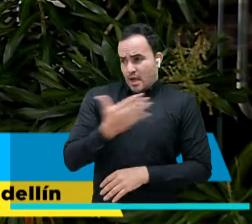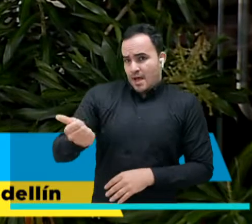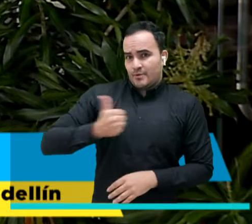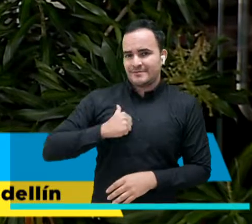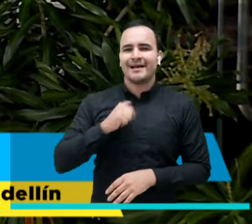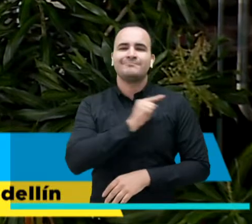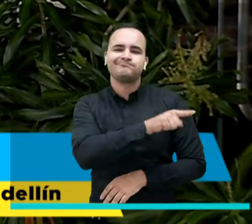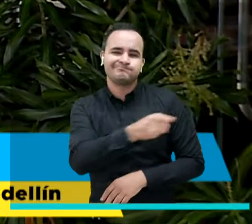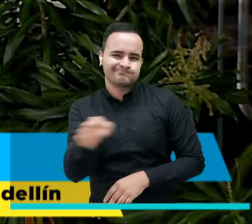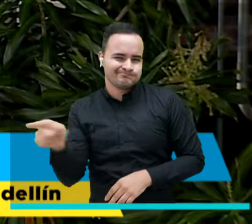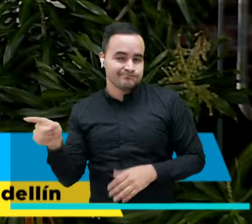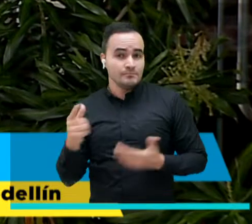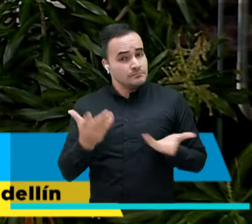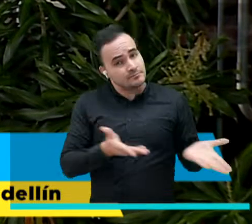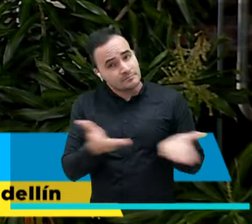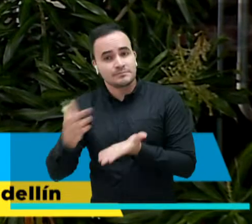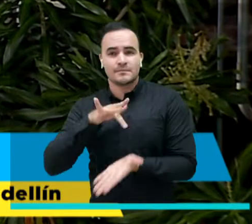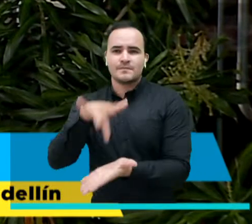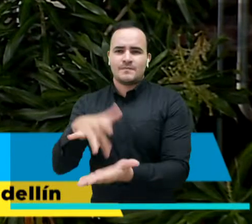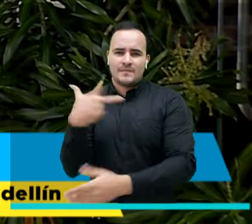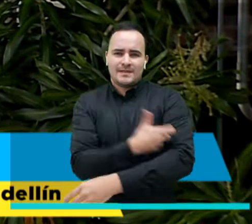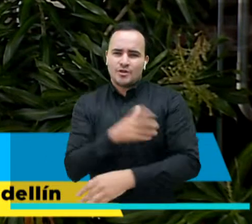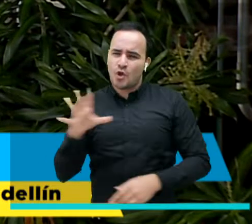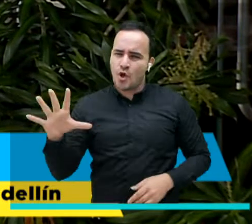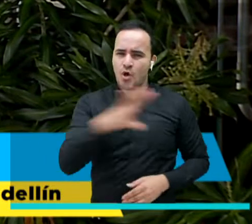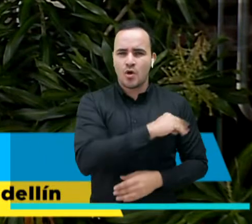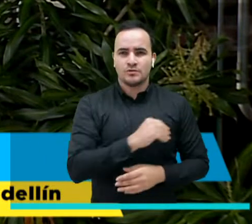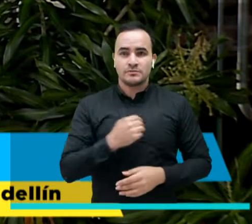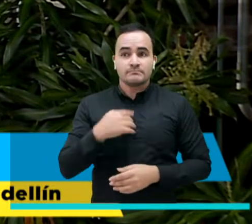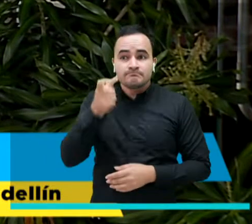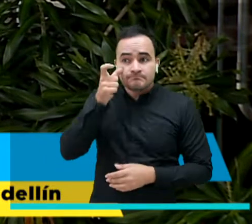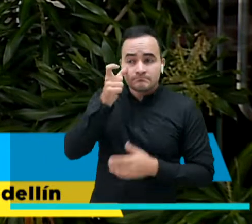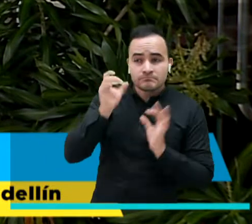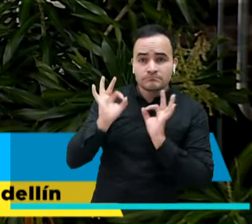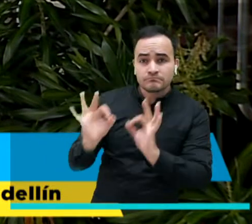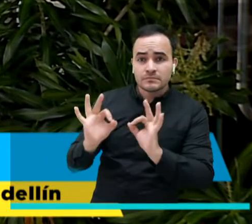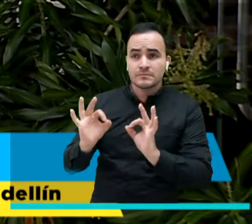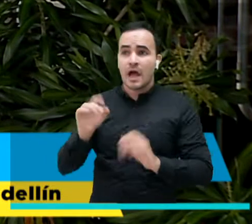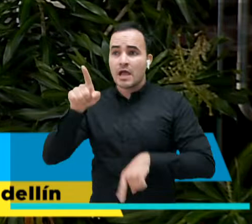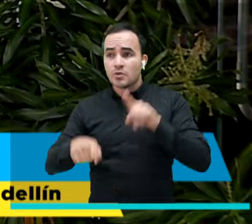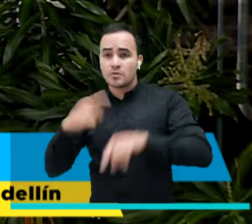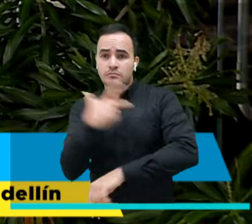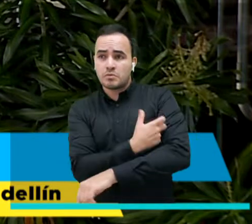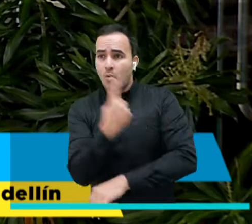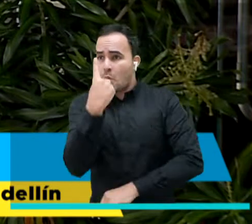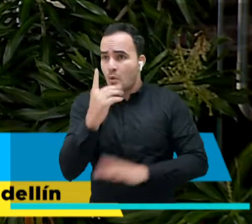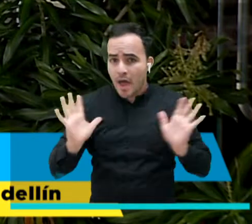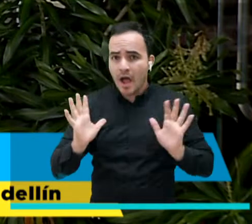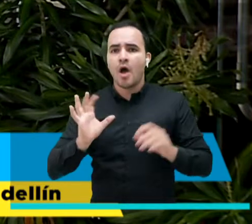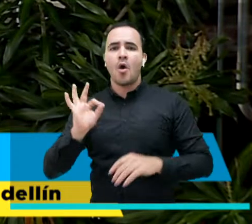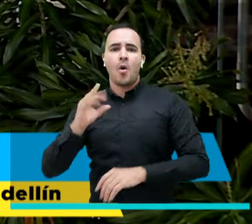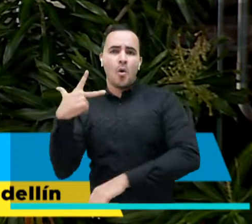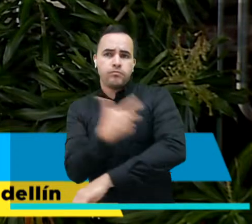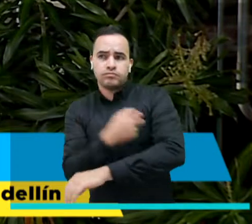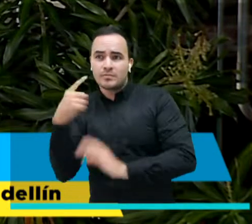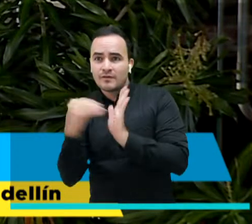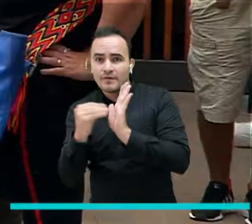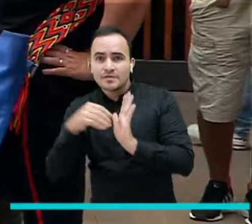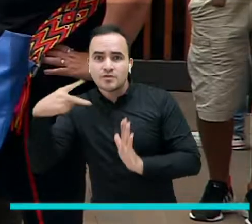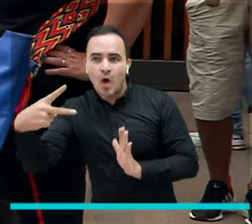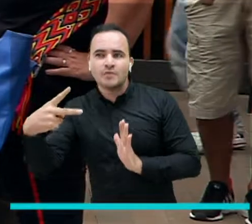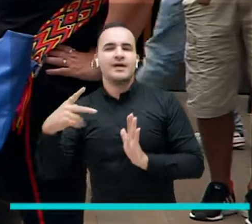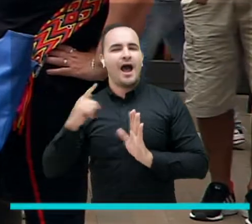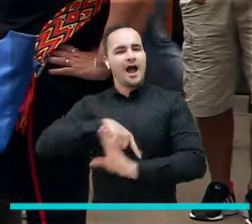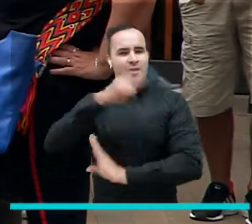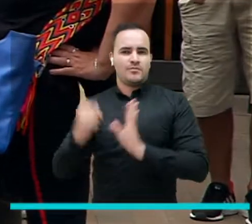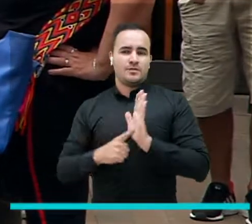estamos debidamente a colocarnos la vacuna y estemos pendientes si son vacunas que requieren una segunda dosis de asistir a completar